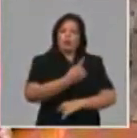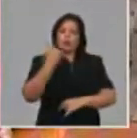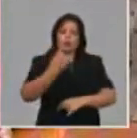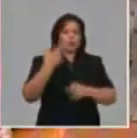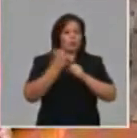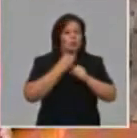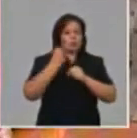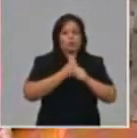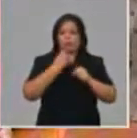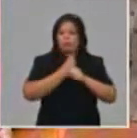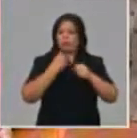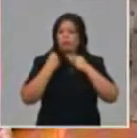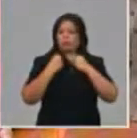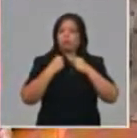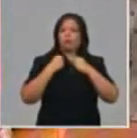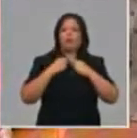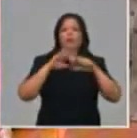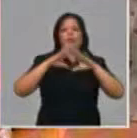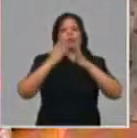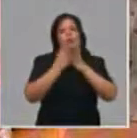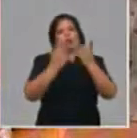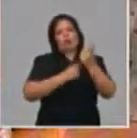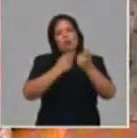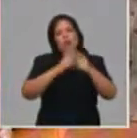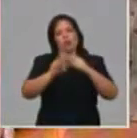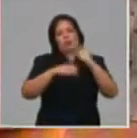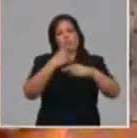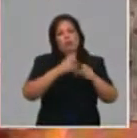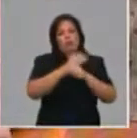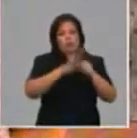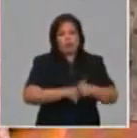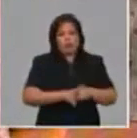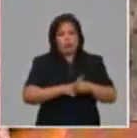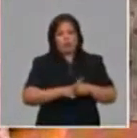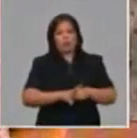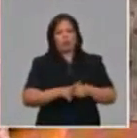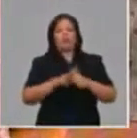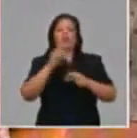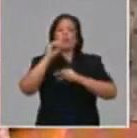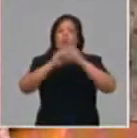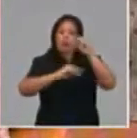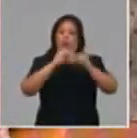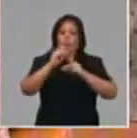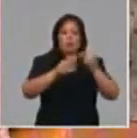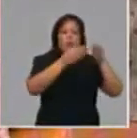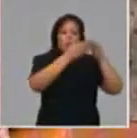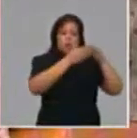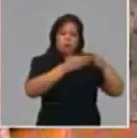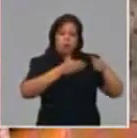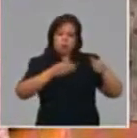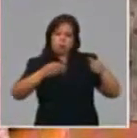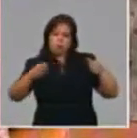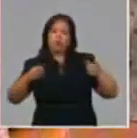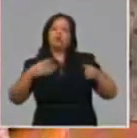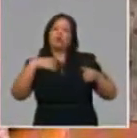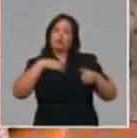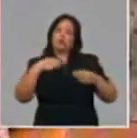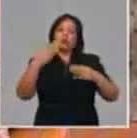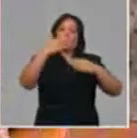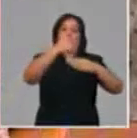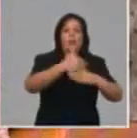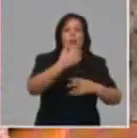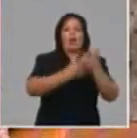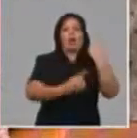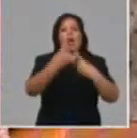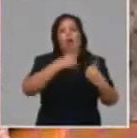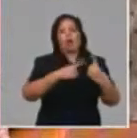toda la etapa de enfrentamiento al COVID y en la medida que fue avanzando la pandemia también se fueron limitando algunas actividades y algunos